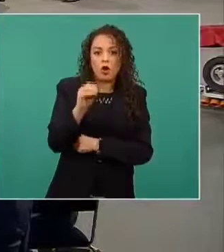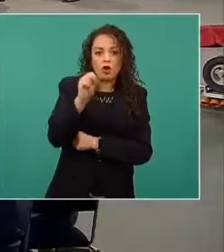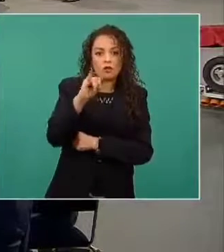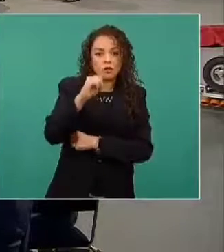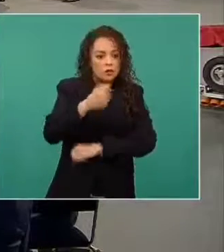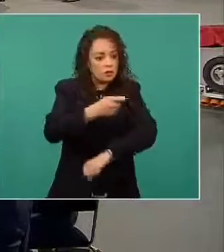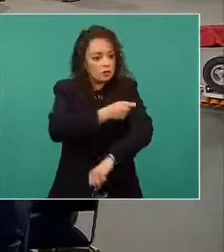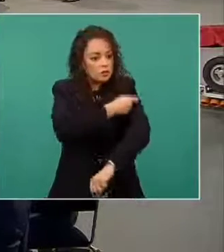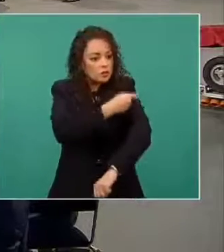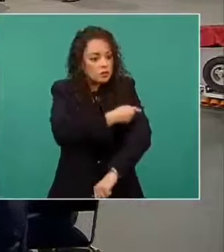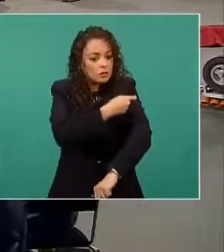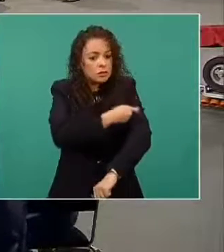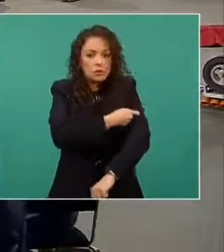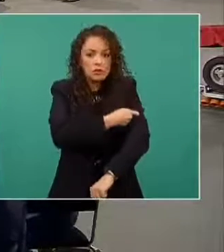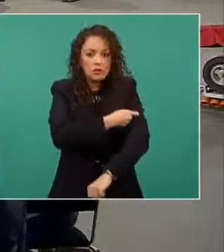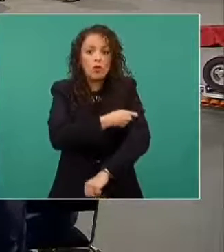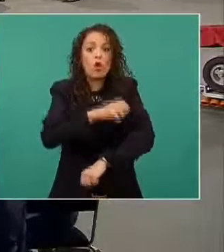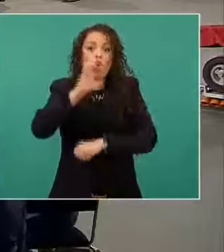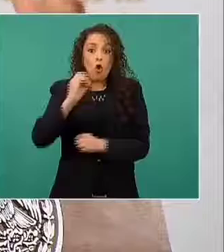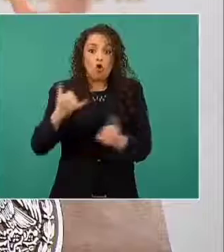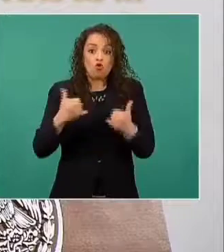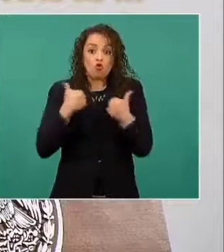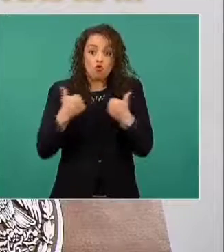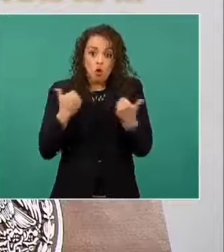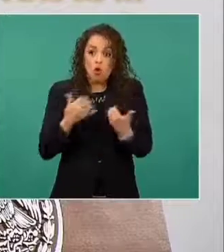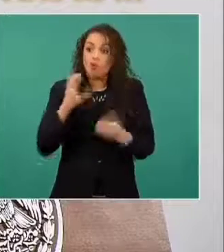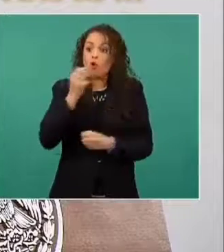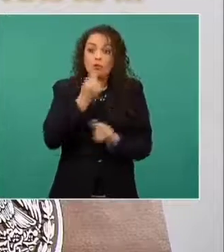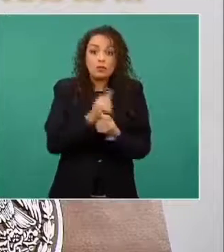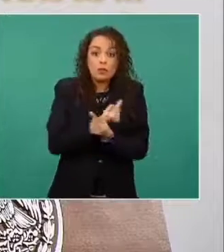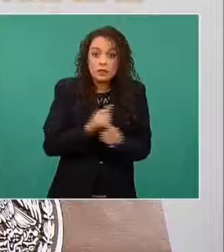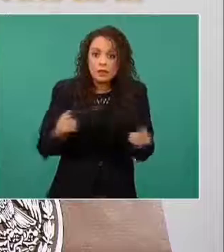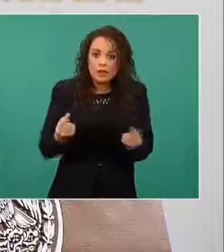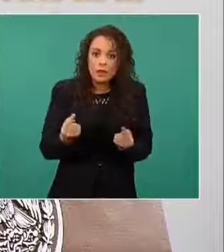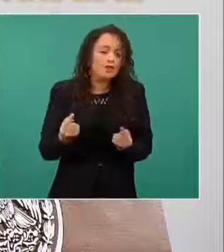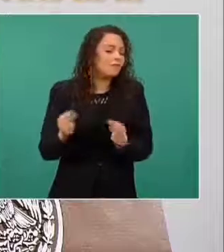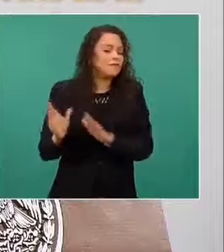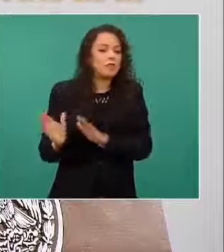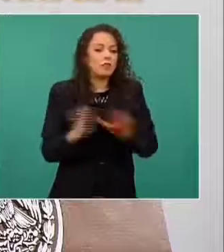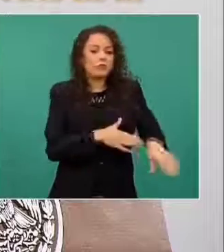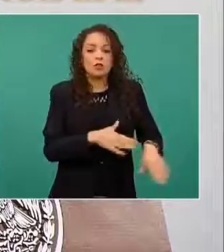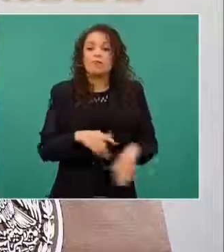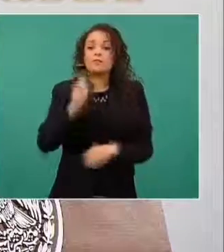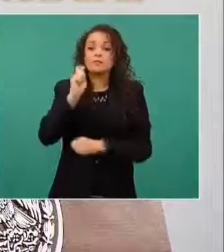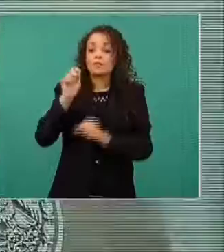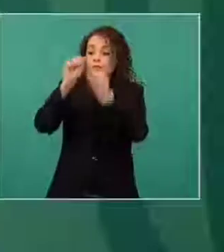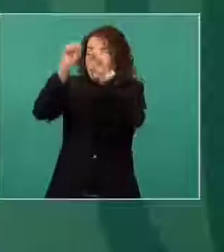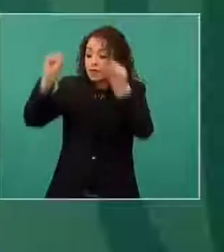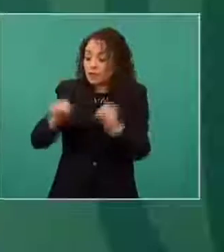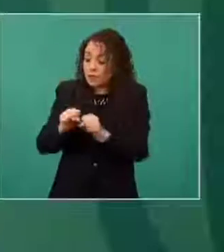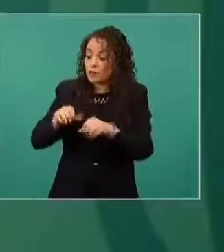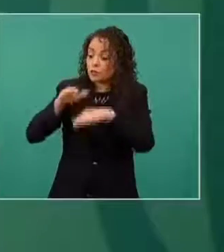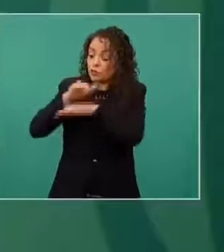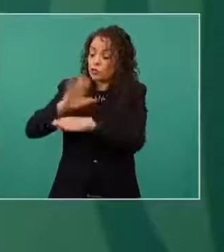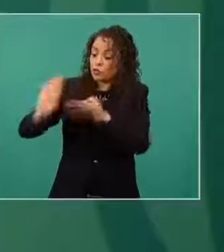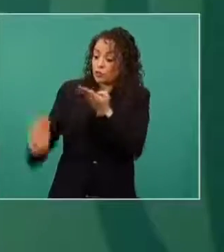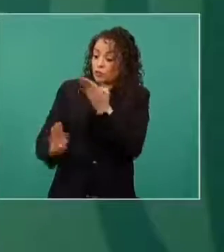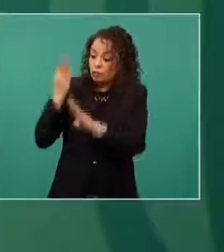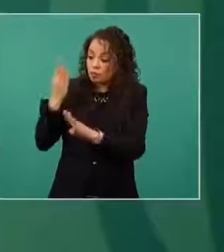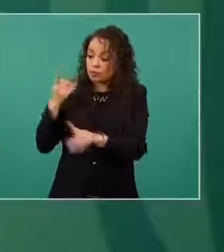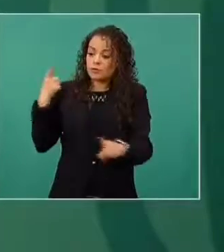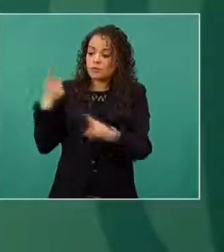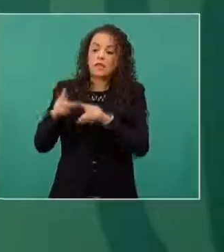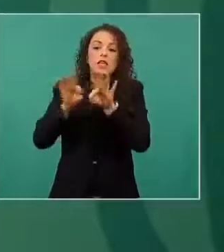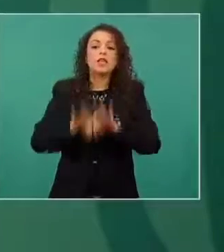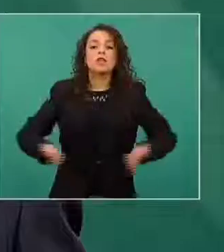edades cada vez más bajas, como sistema mundo prioricemos la vacunación del esquema primario en